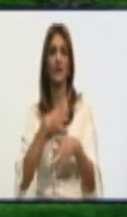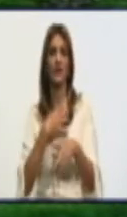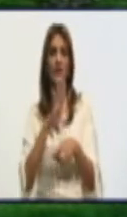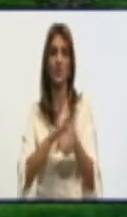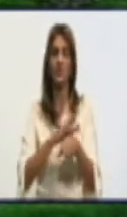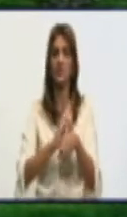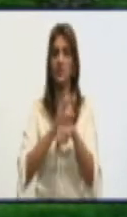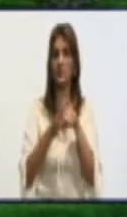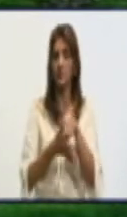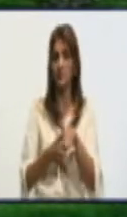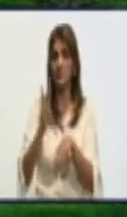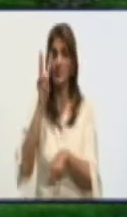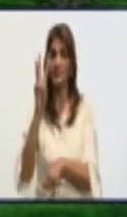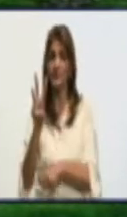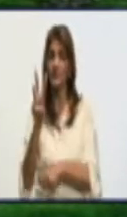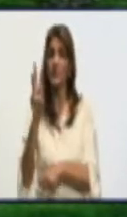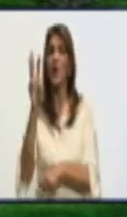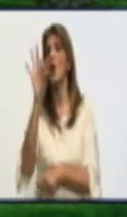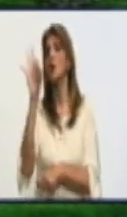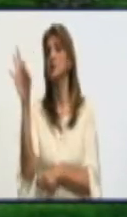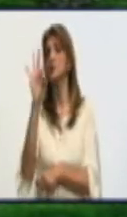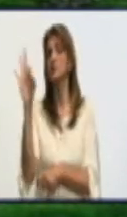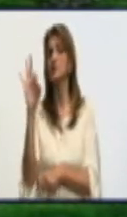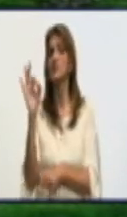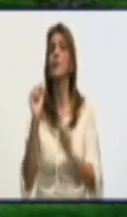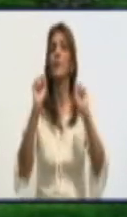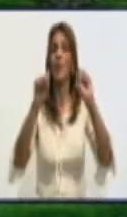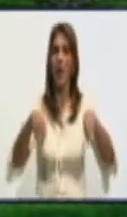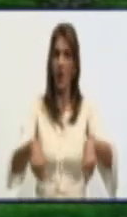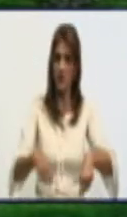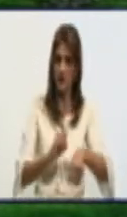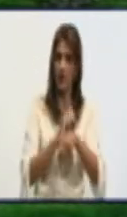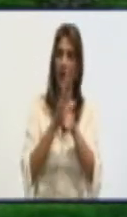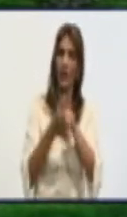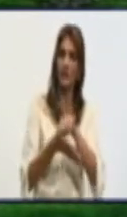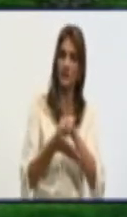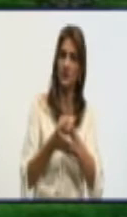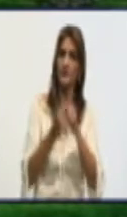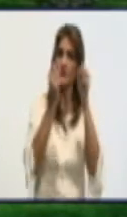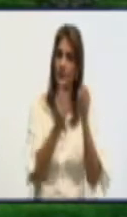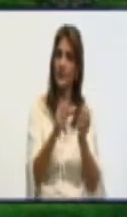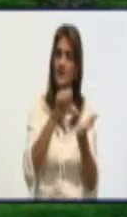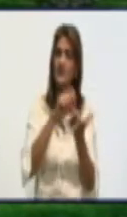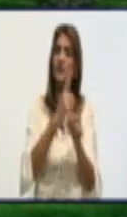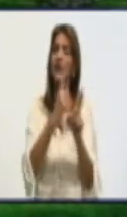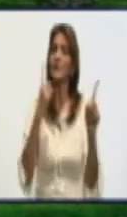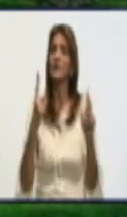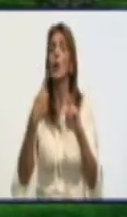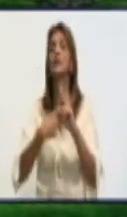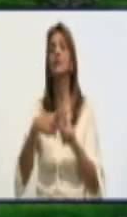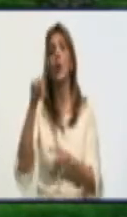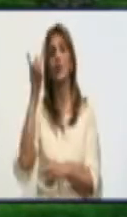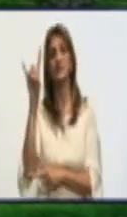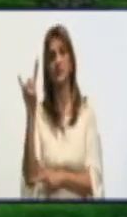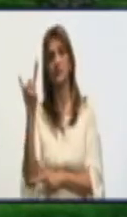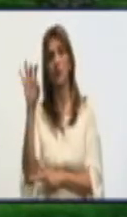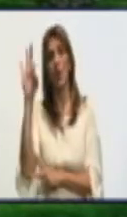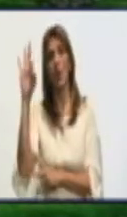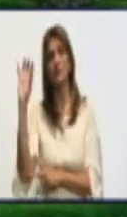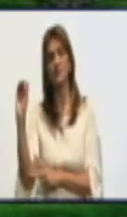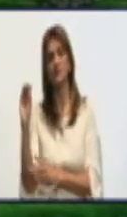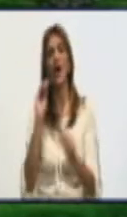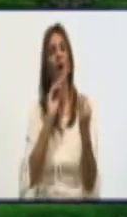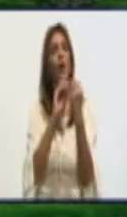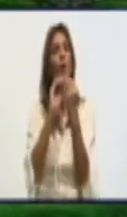378 sospechosos a la enfermedad en este momento que están aislados y 980 contactos